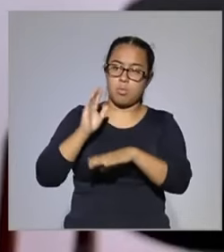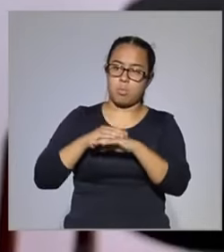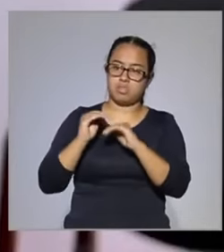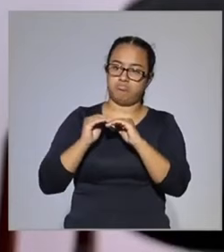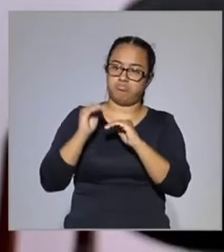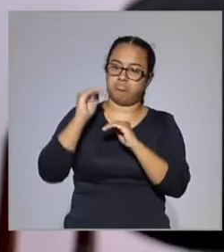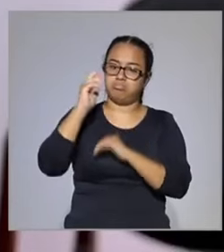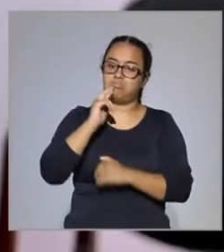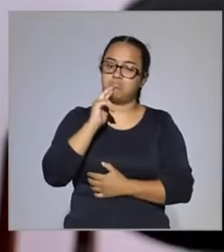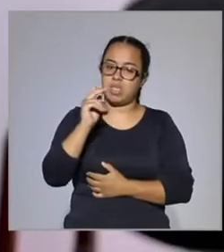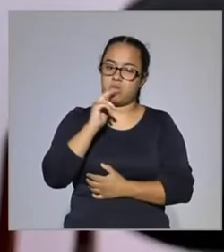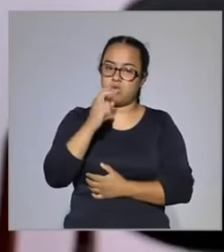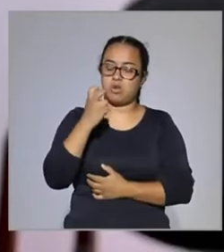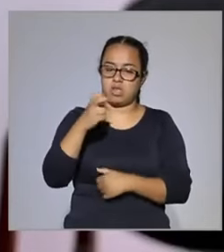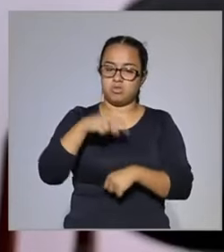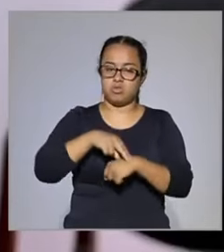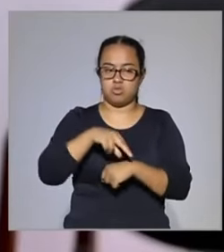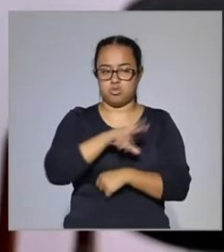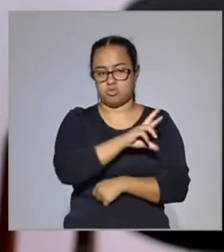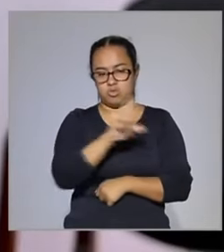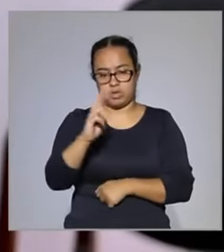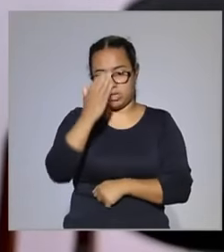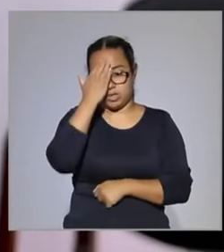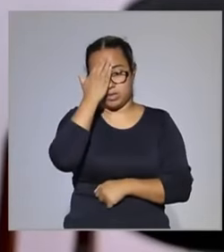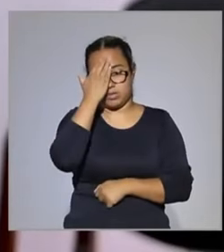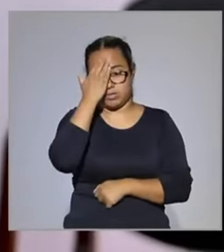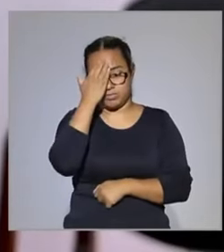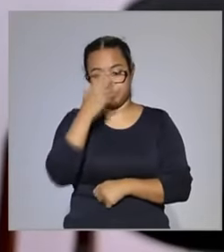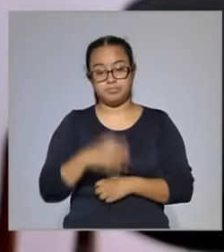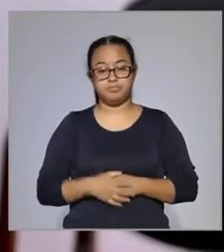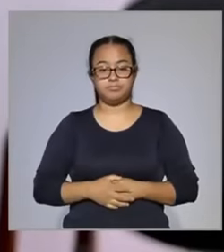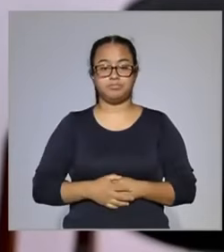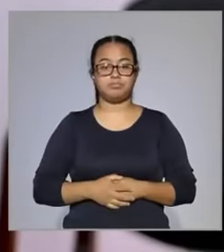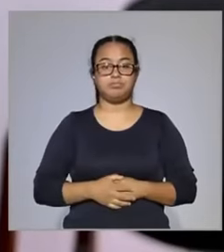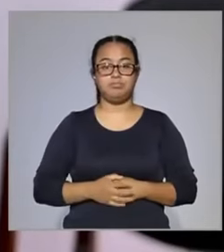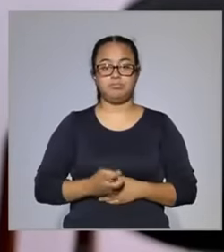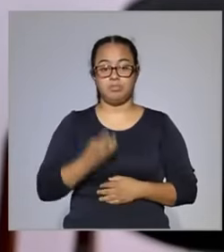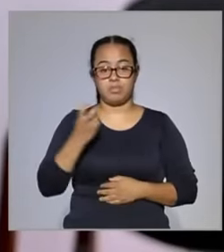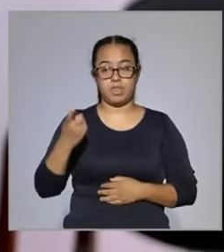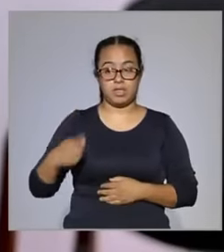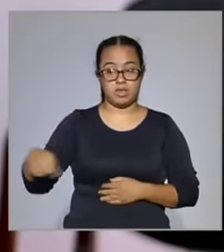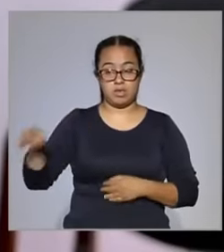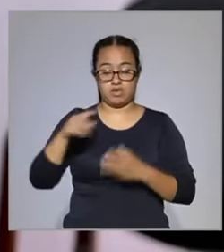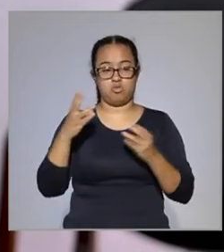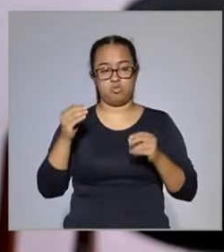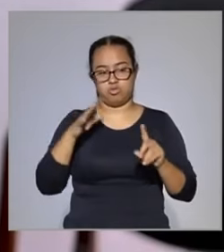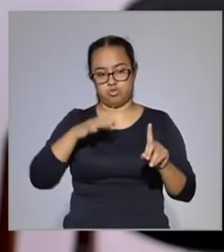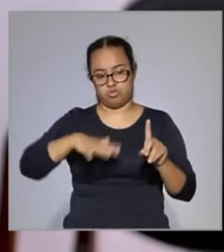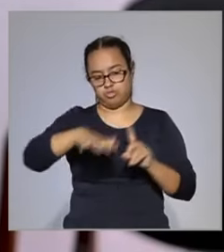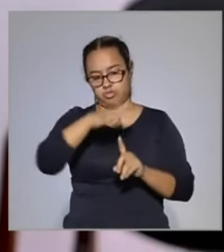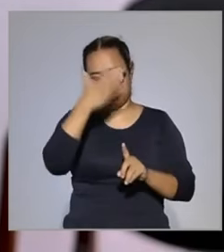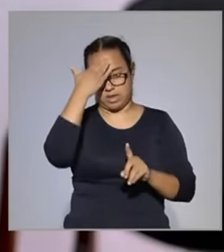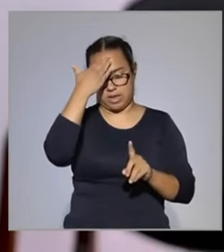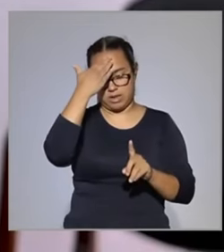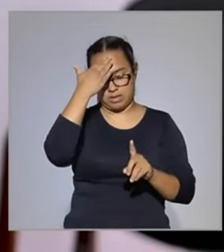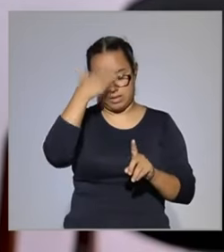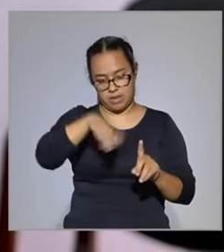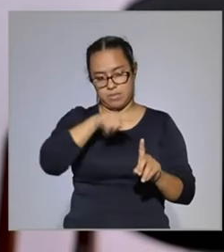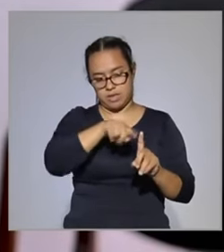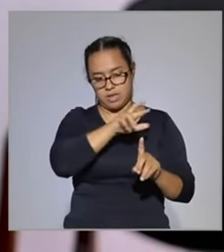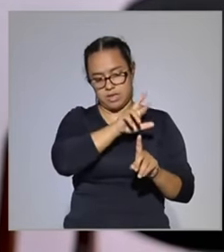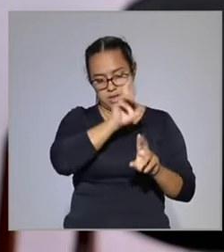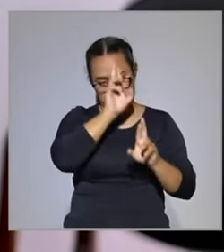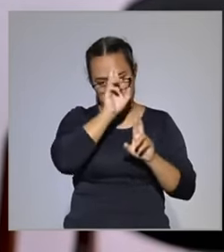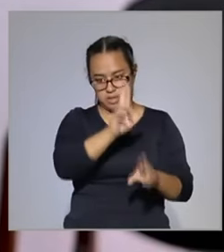en el sector salud. Y es ampliamente respetada, dado que nosotros tenemos